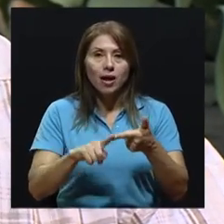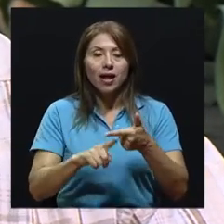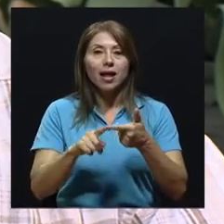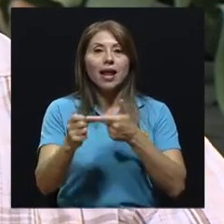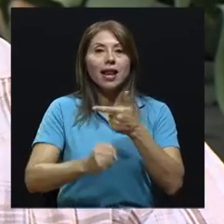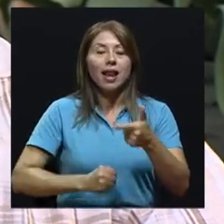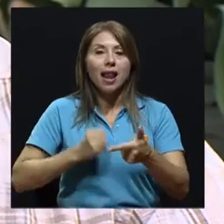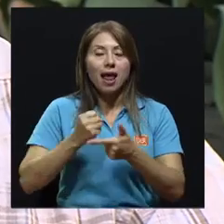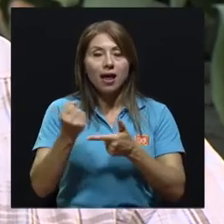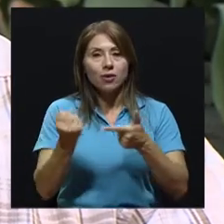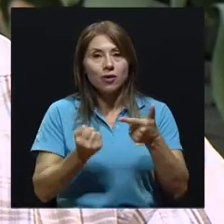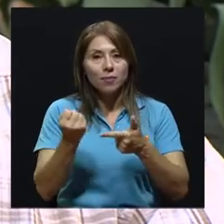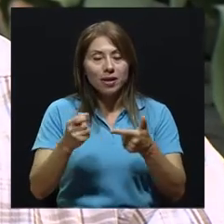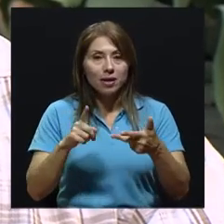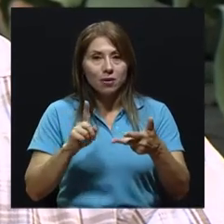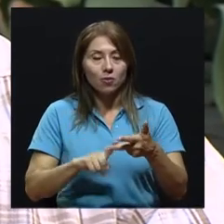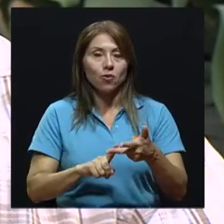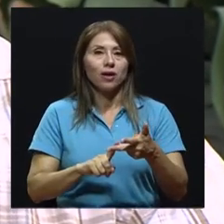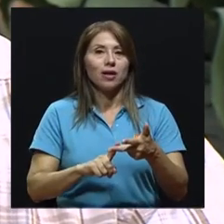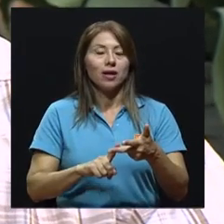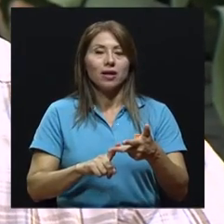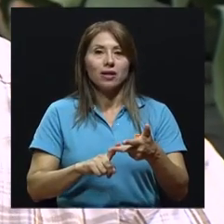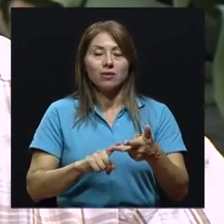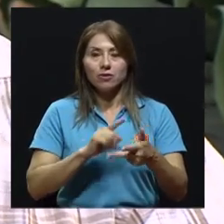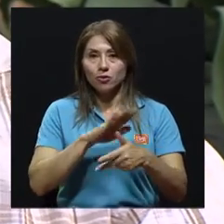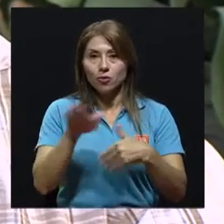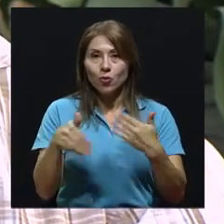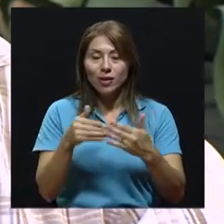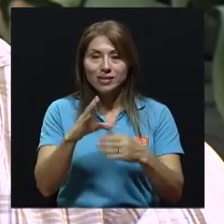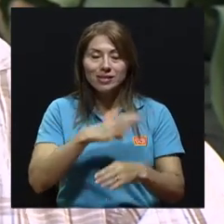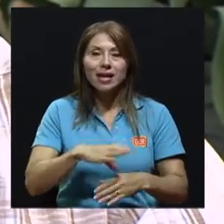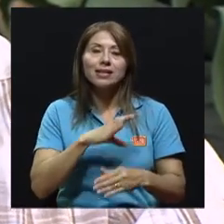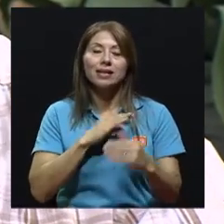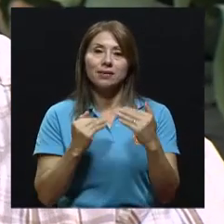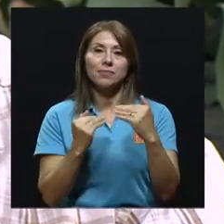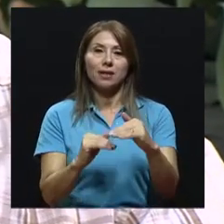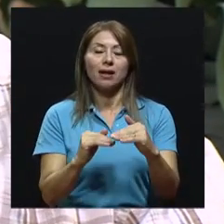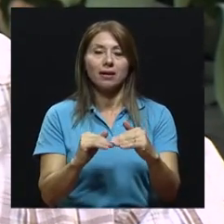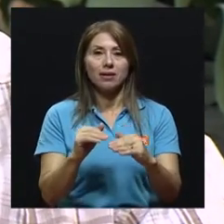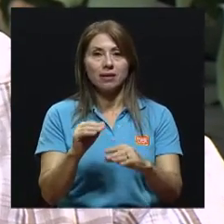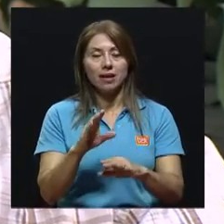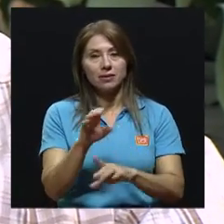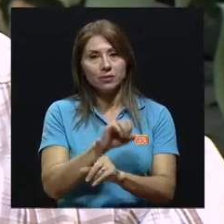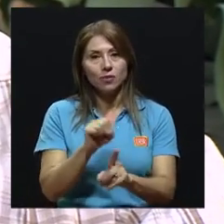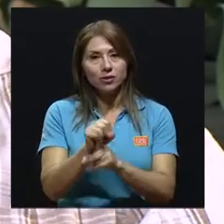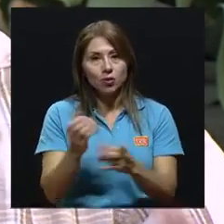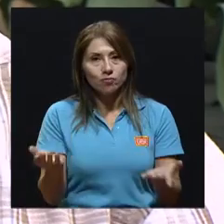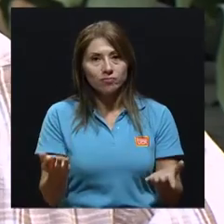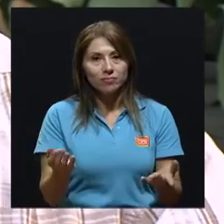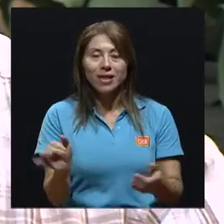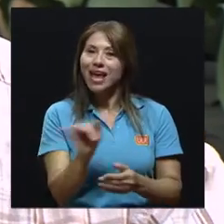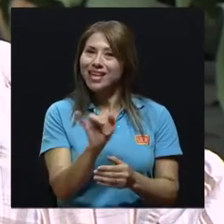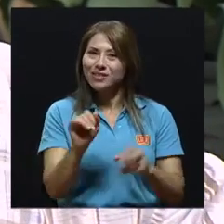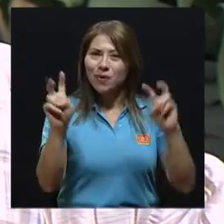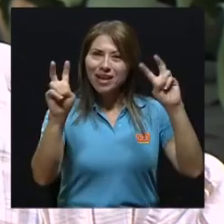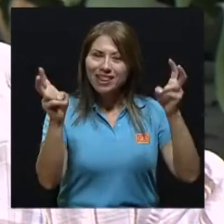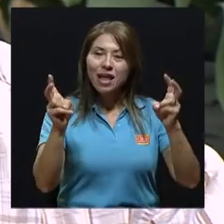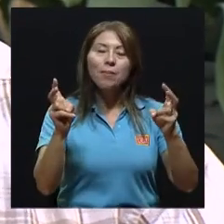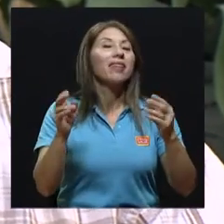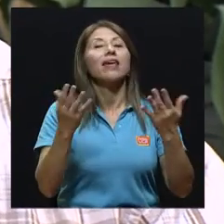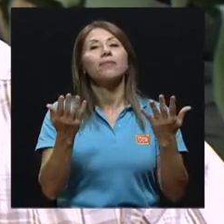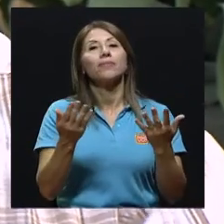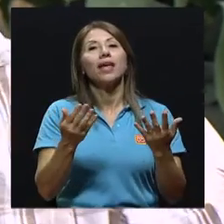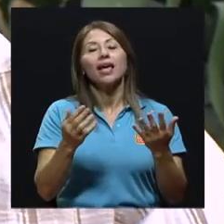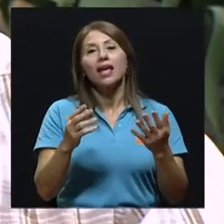afectar la contaminación. Entonces, no basta con limitar una cosa porque la otra va a seguir teniendo problemas. Es igual que el tema de la